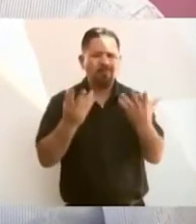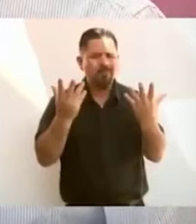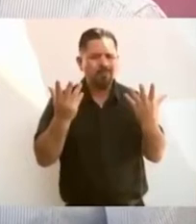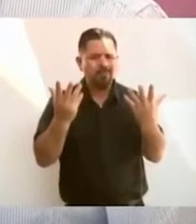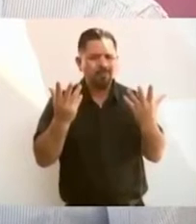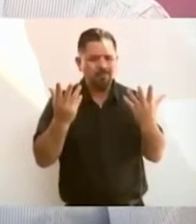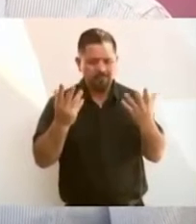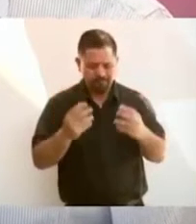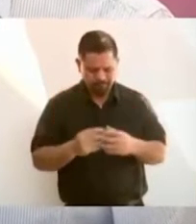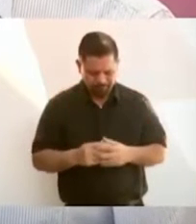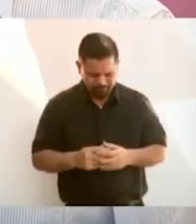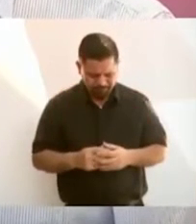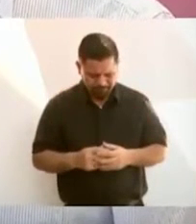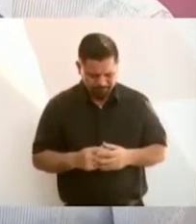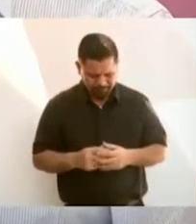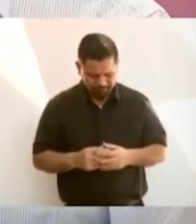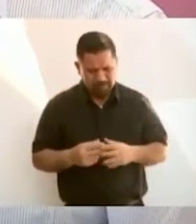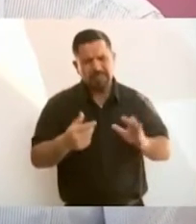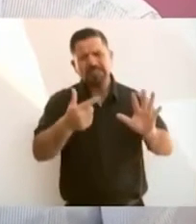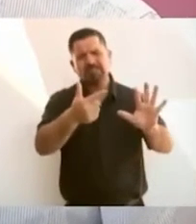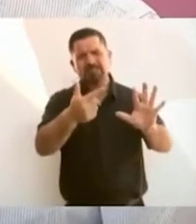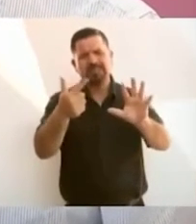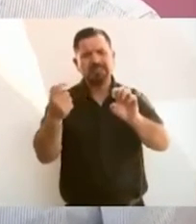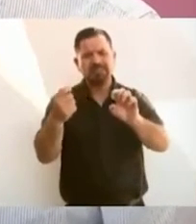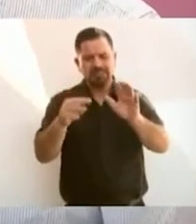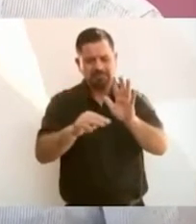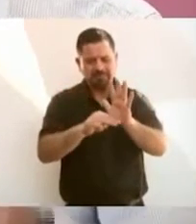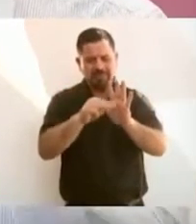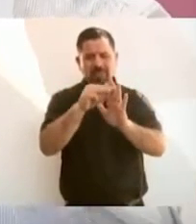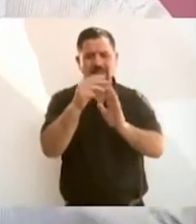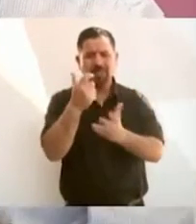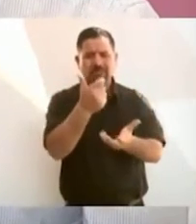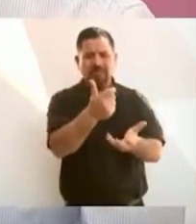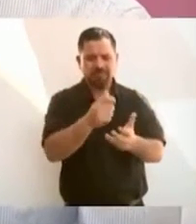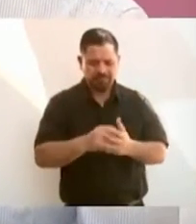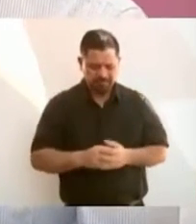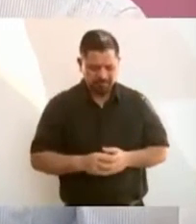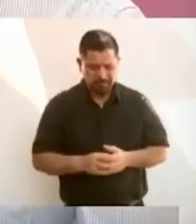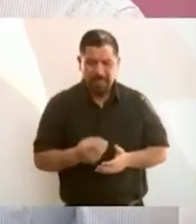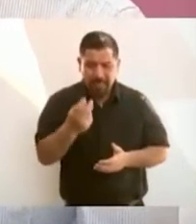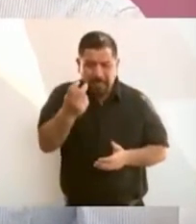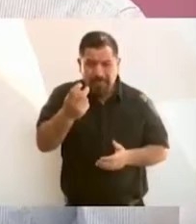Alrededor de 700 millones de pesos en cinco meses.